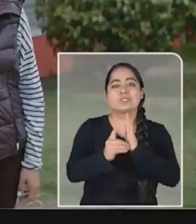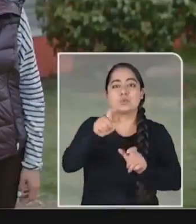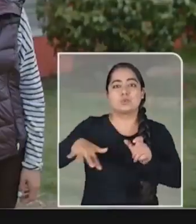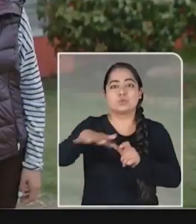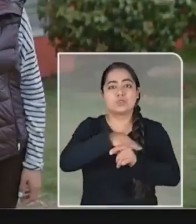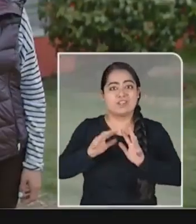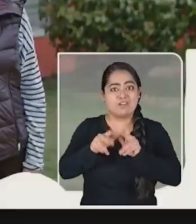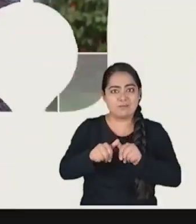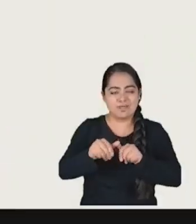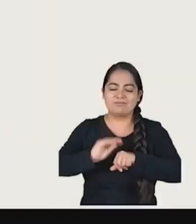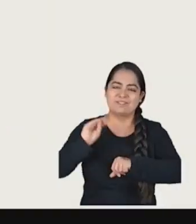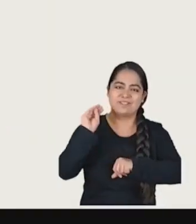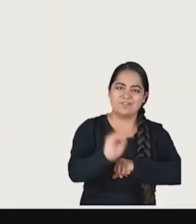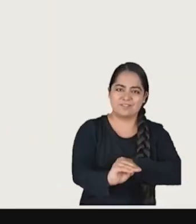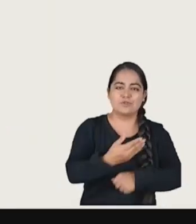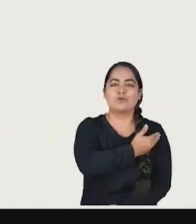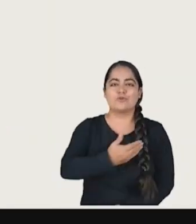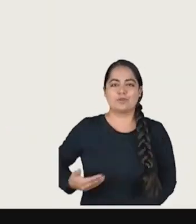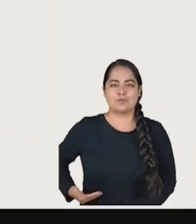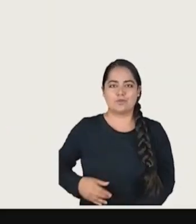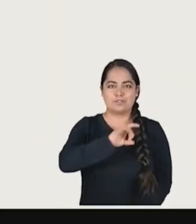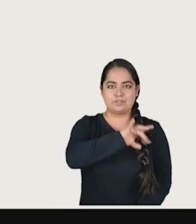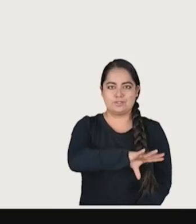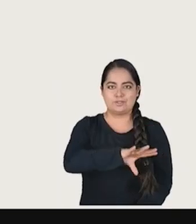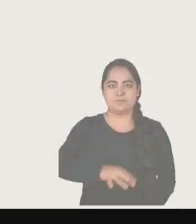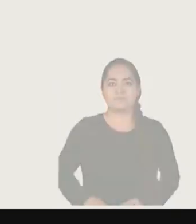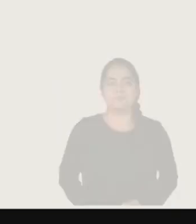Desarrollo Social y Familia Gobierno de Chile.